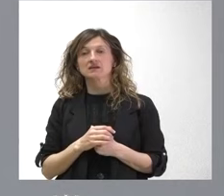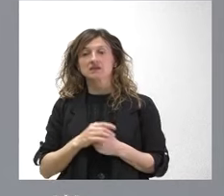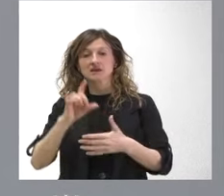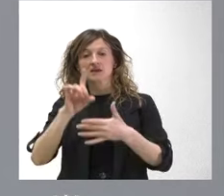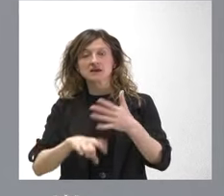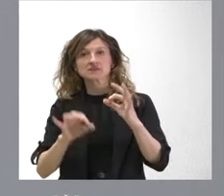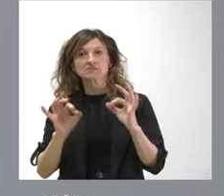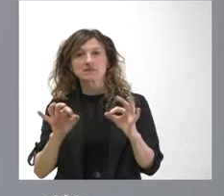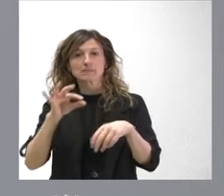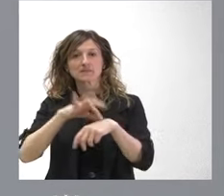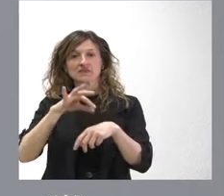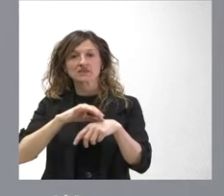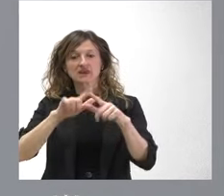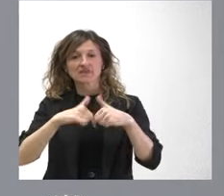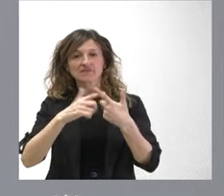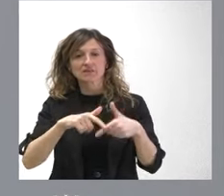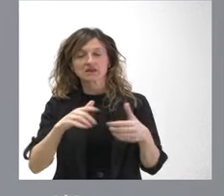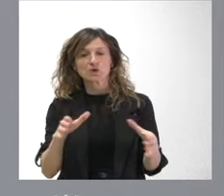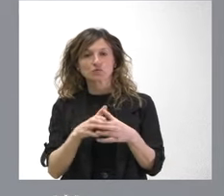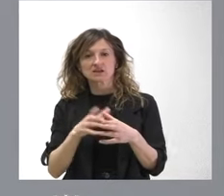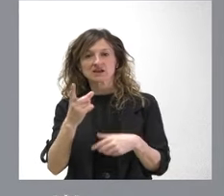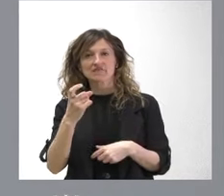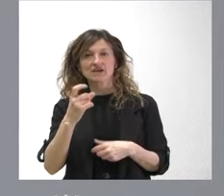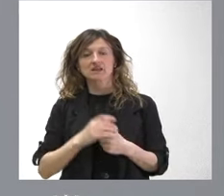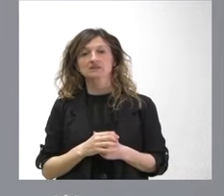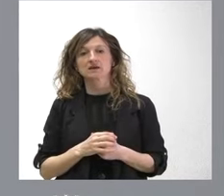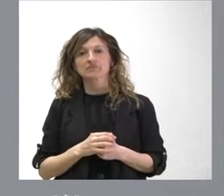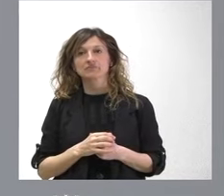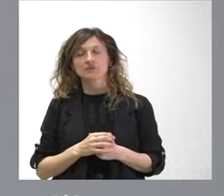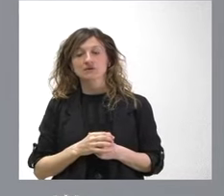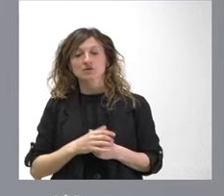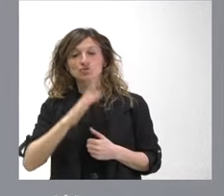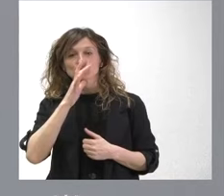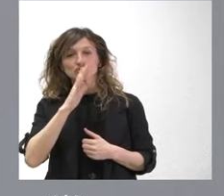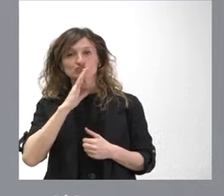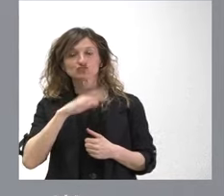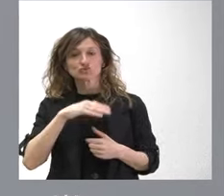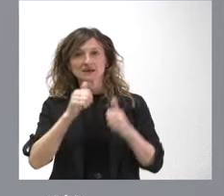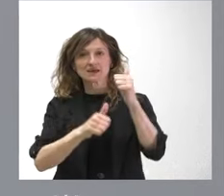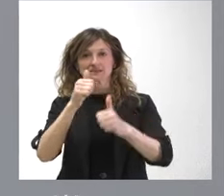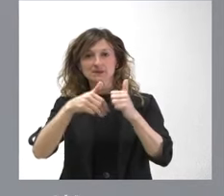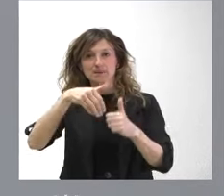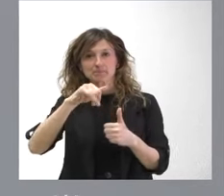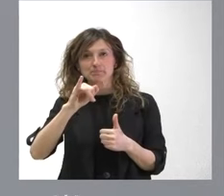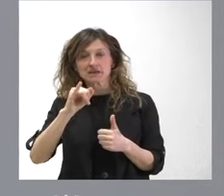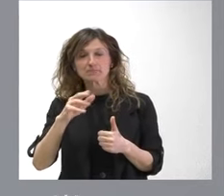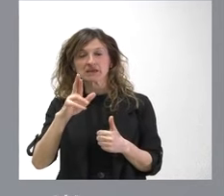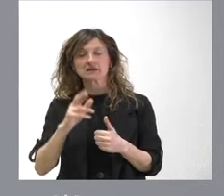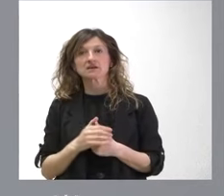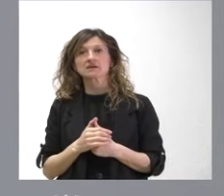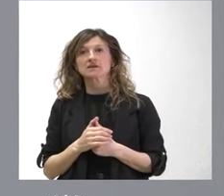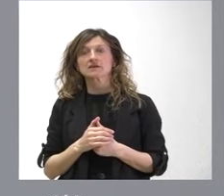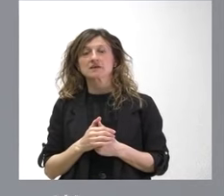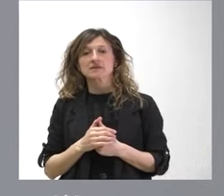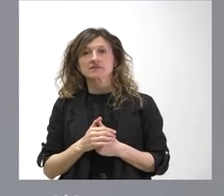especialidad de medicina de familia y comunitaria donde sería muy oportuno que el examen MIR no se viviera exclusivamente como